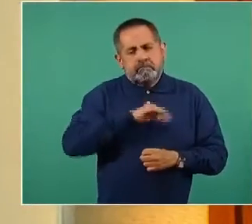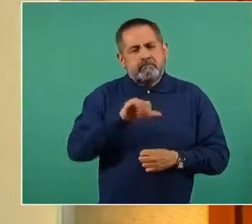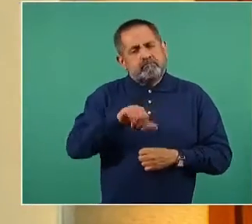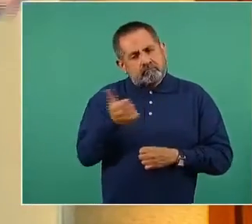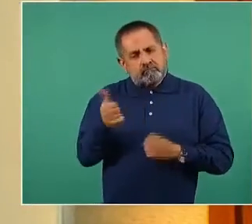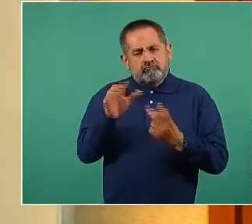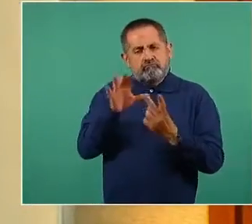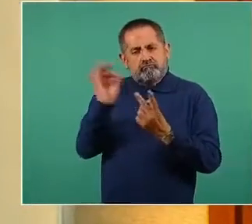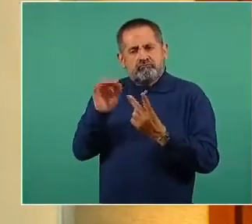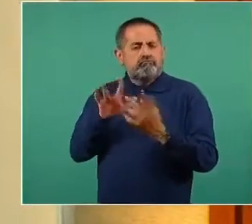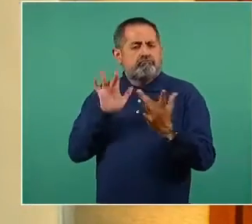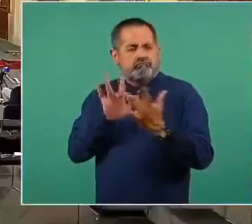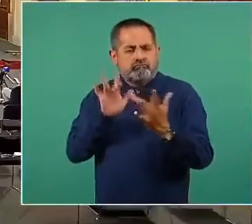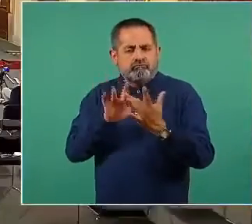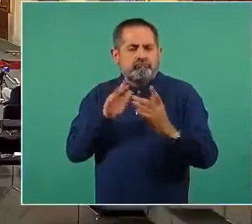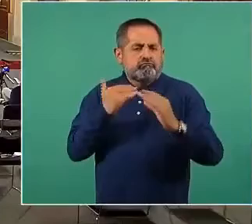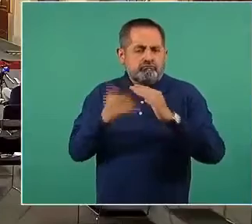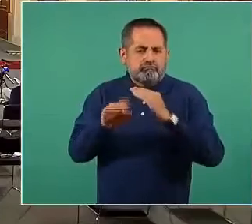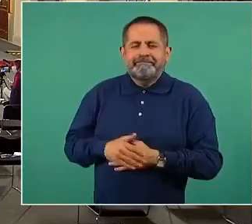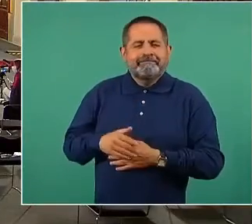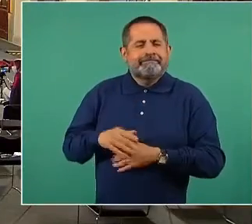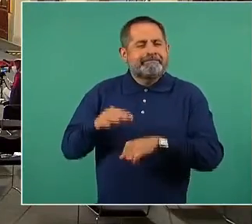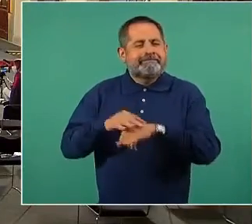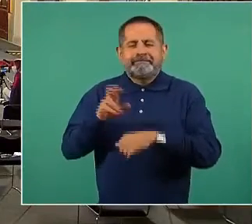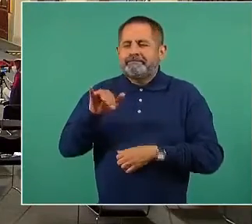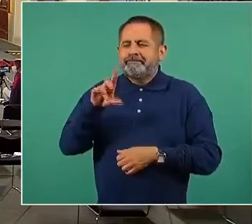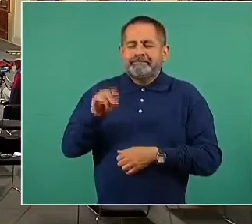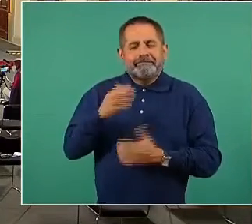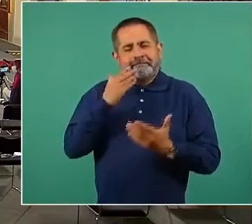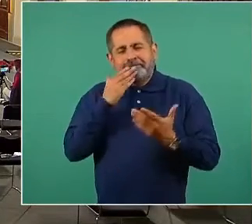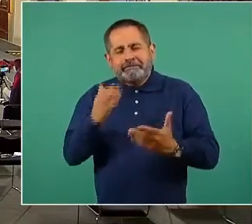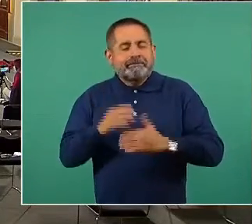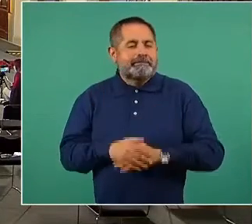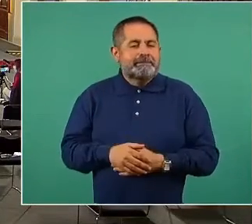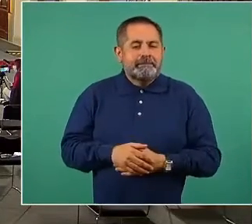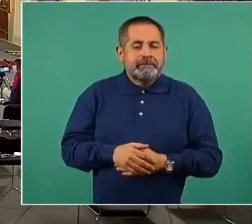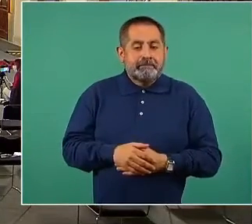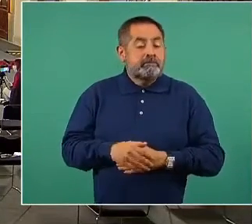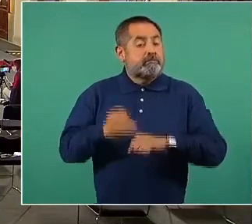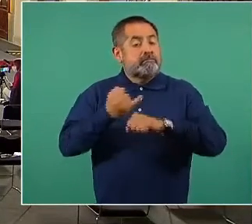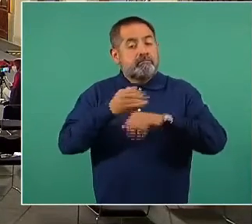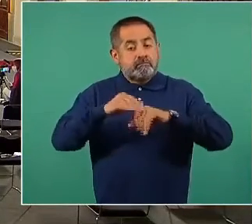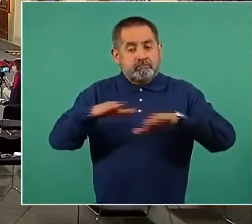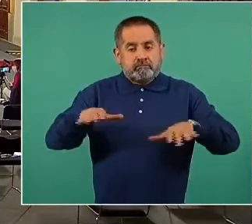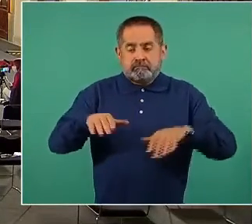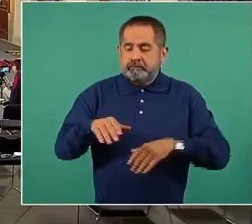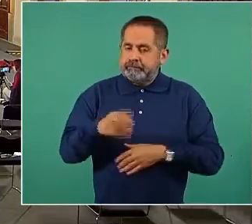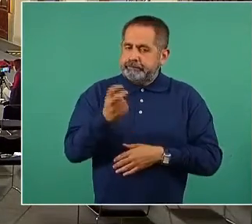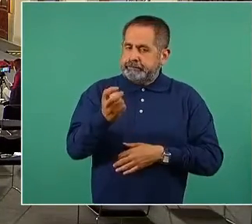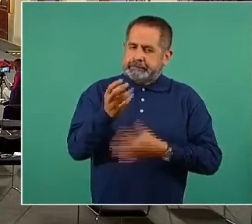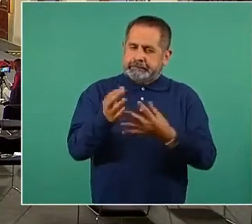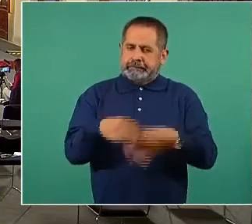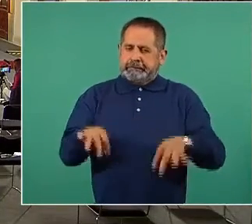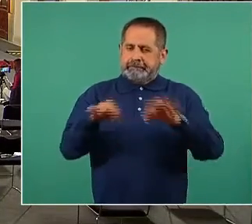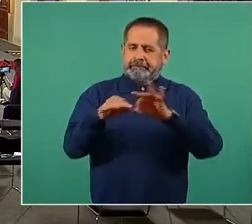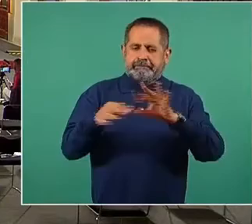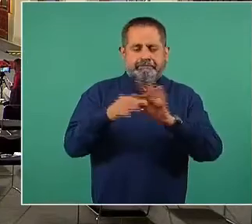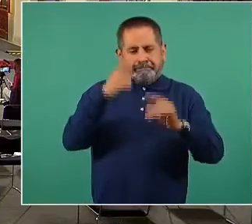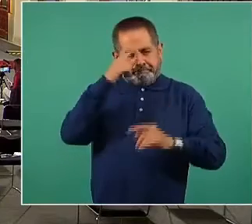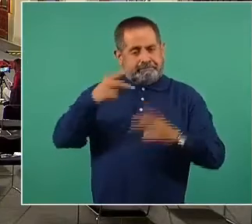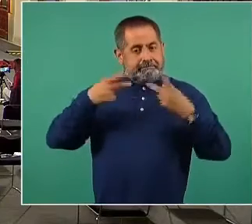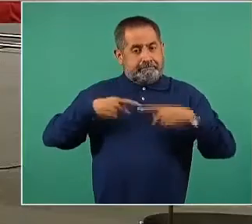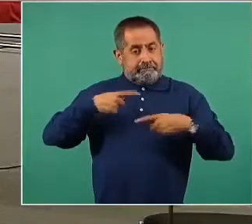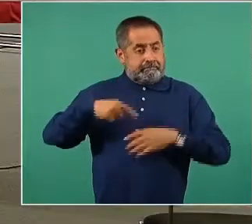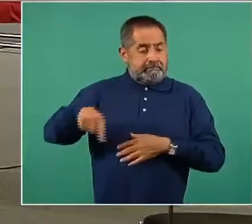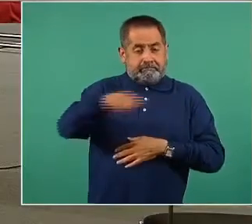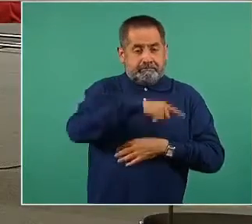opciones de comunicación. Esta información que consideramos muy relevante para las personas